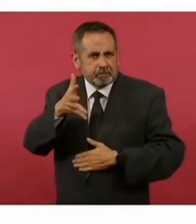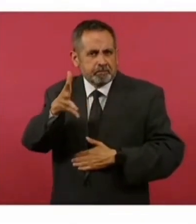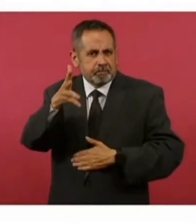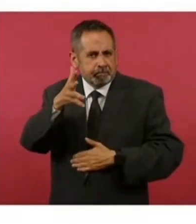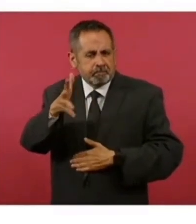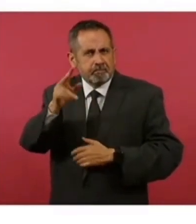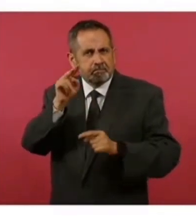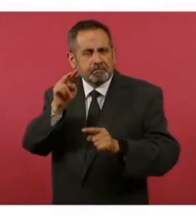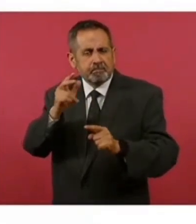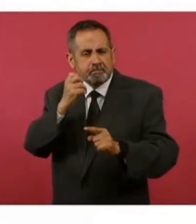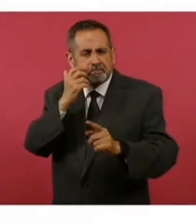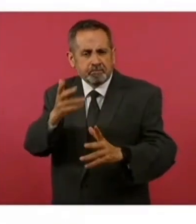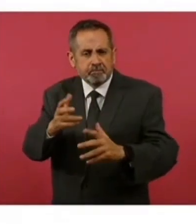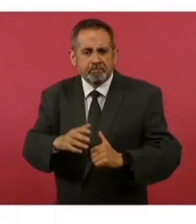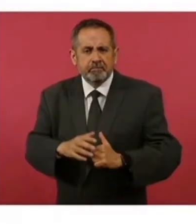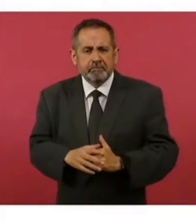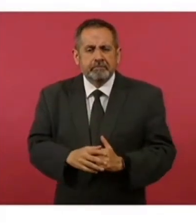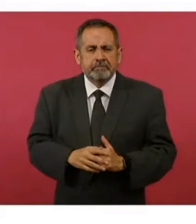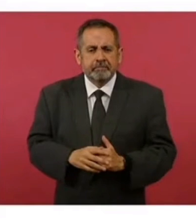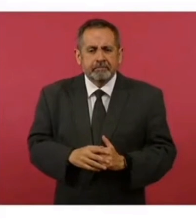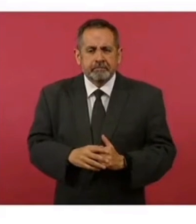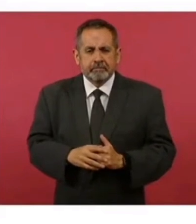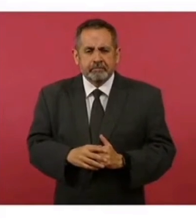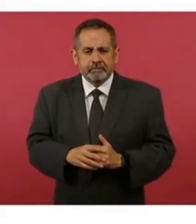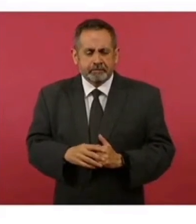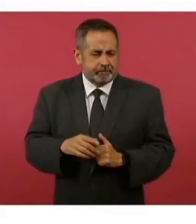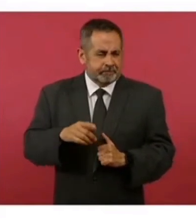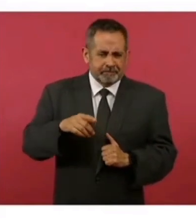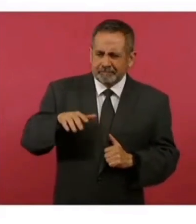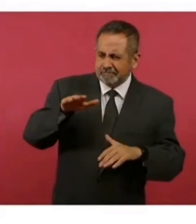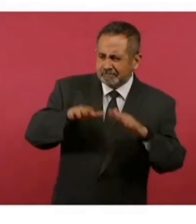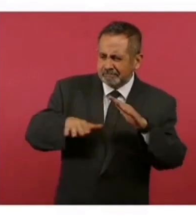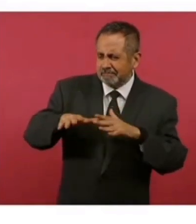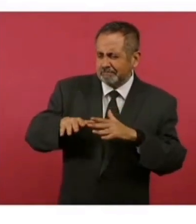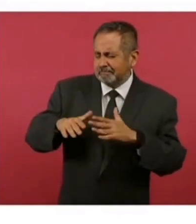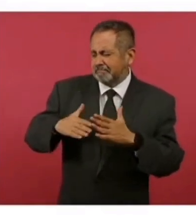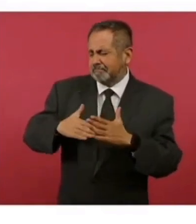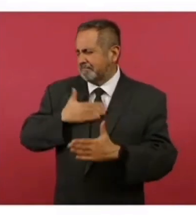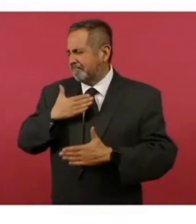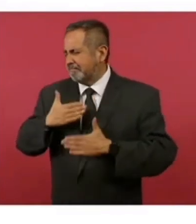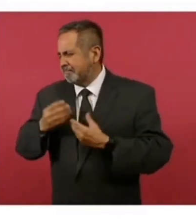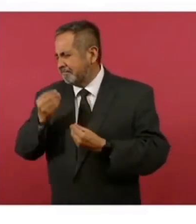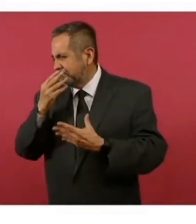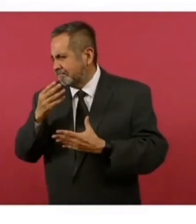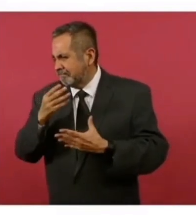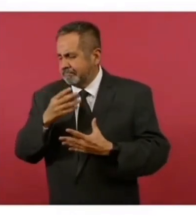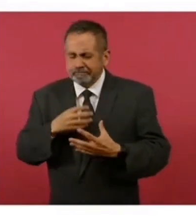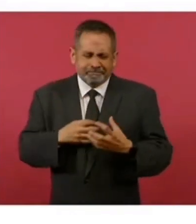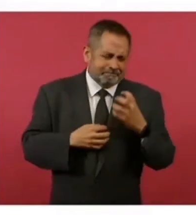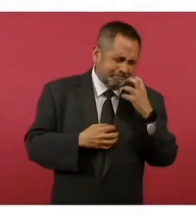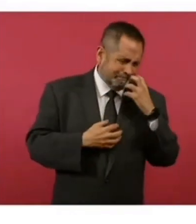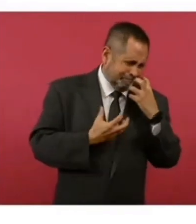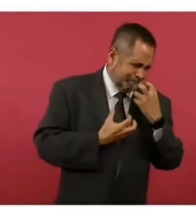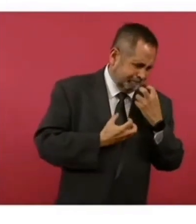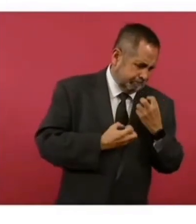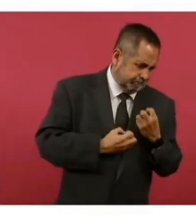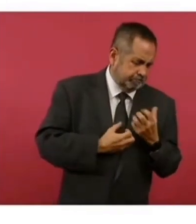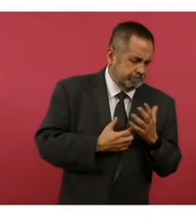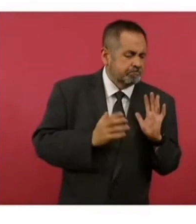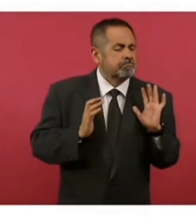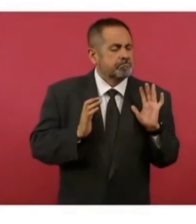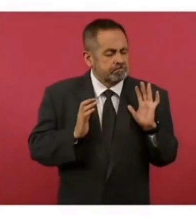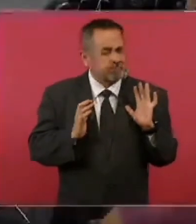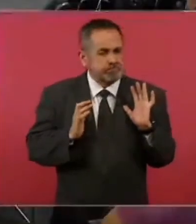Si extraje las mieles o la hiel de las cosas, fue porque de ellas